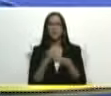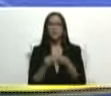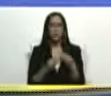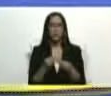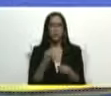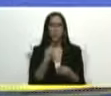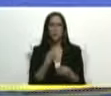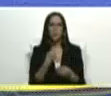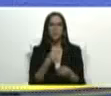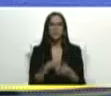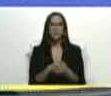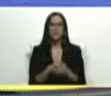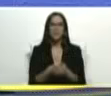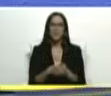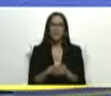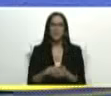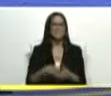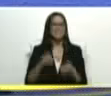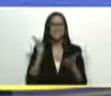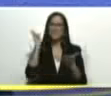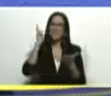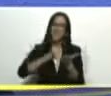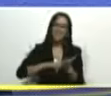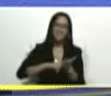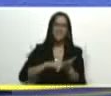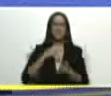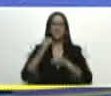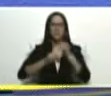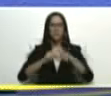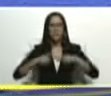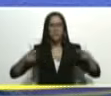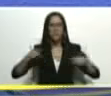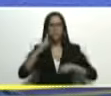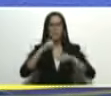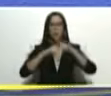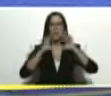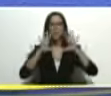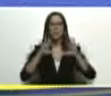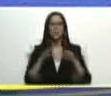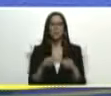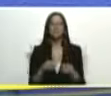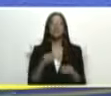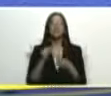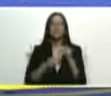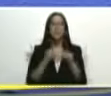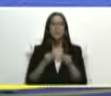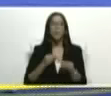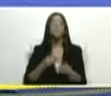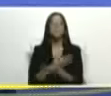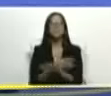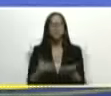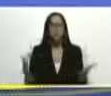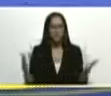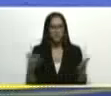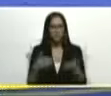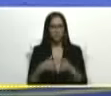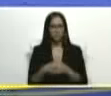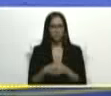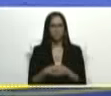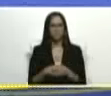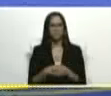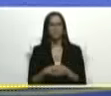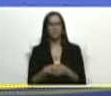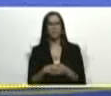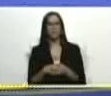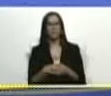Subtupacatari regresaré hecho millones con el 1x10 nos convertiremos en millones y si es